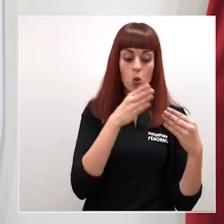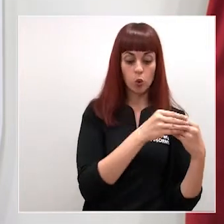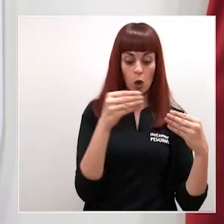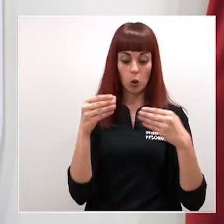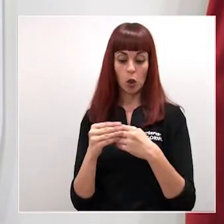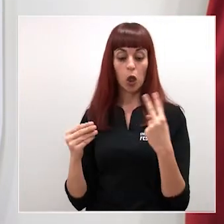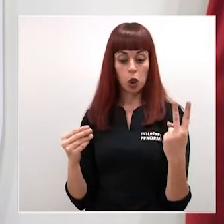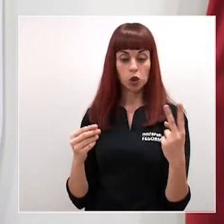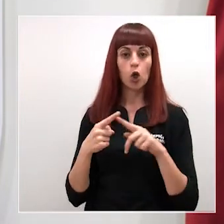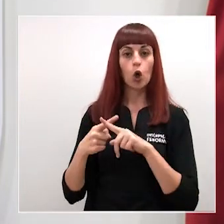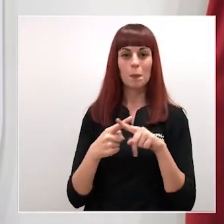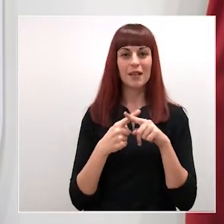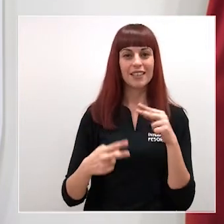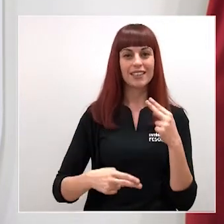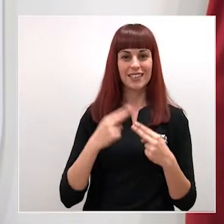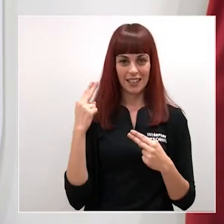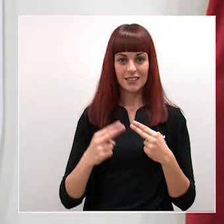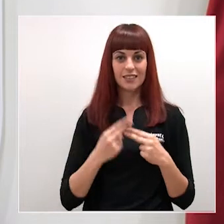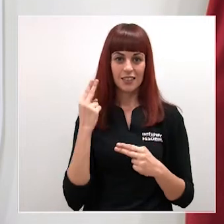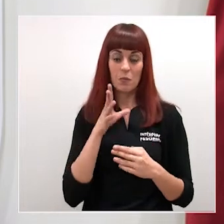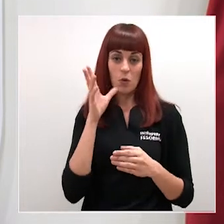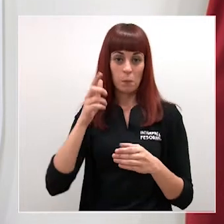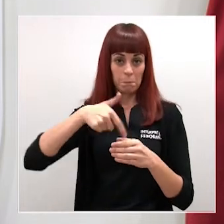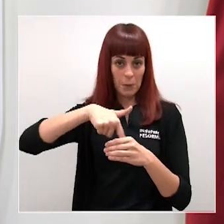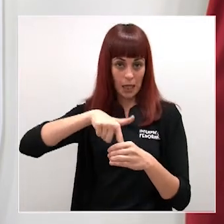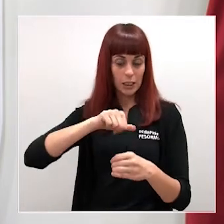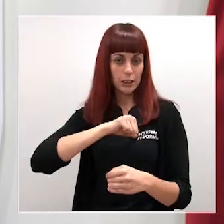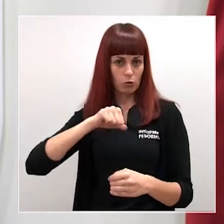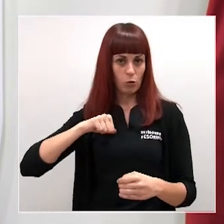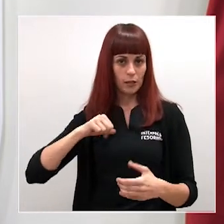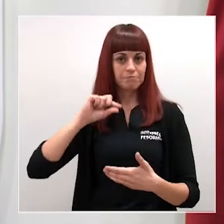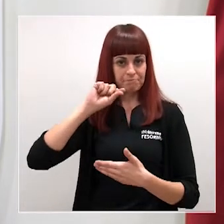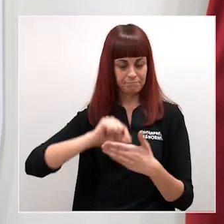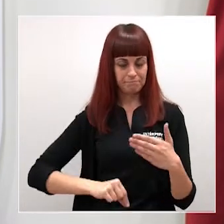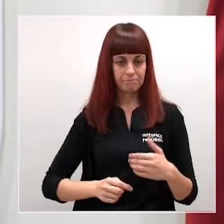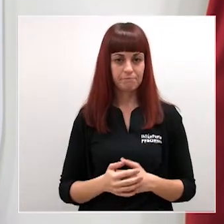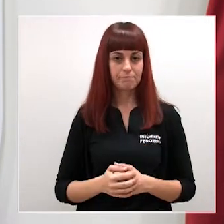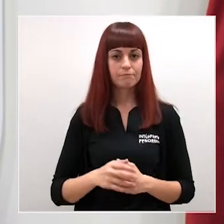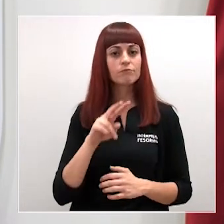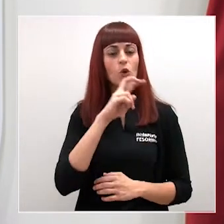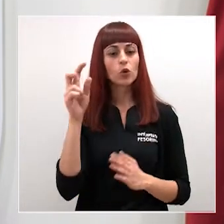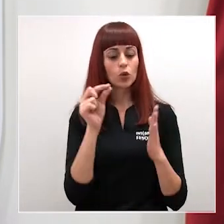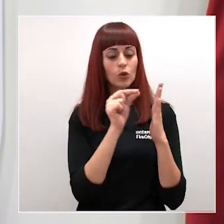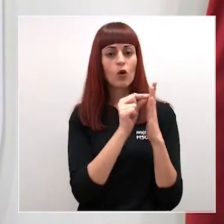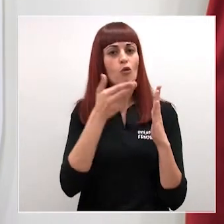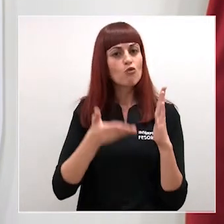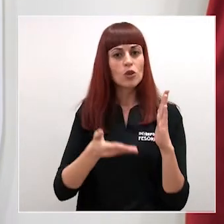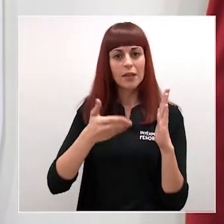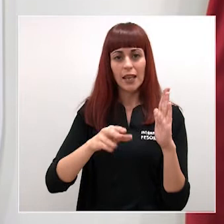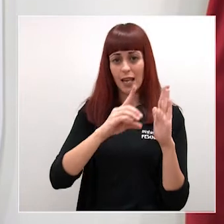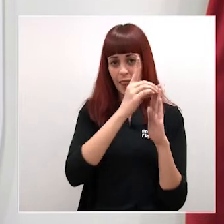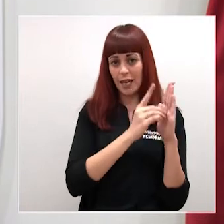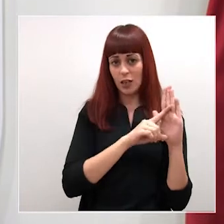al introducir la contratación de plazas individuales. Otra de las líneas fundamentales de este decreto ley